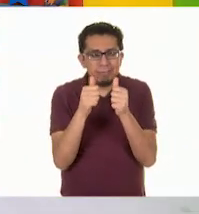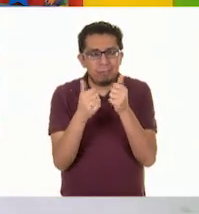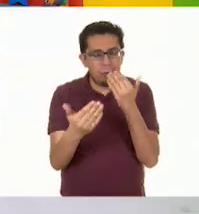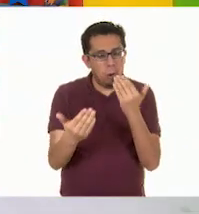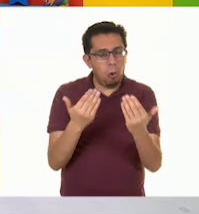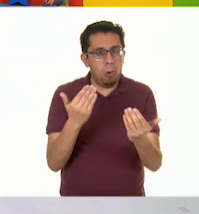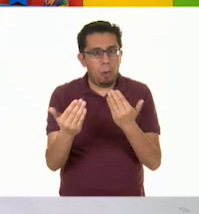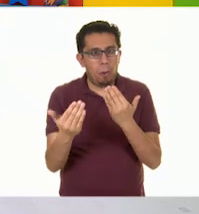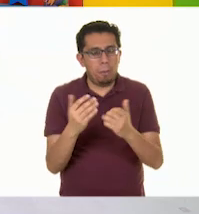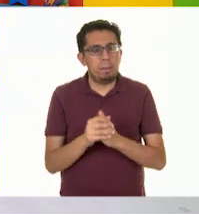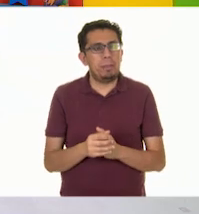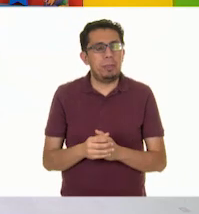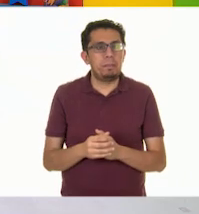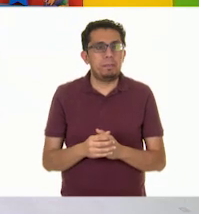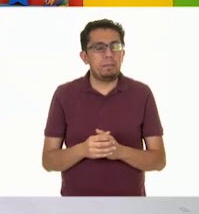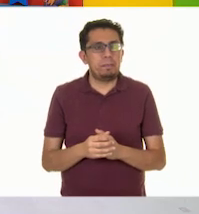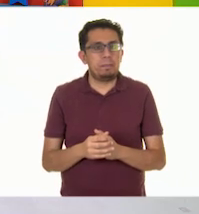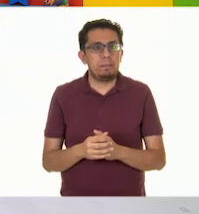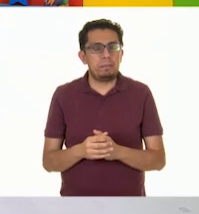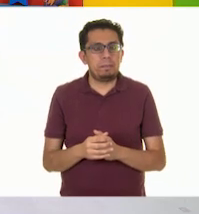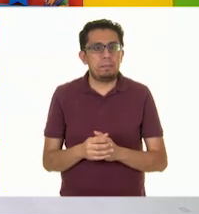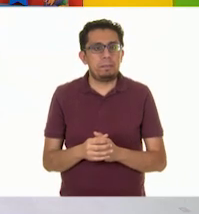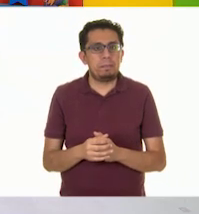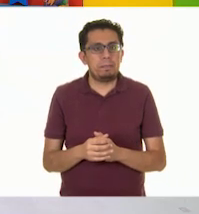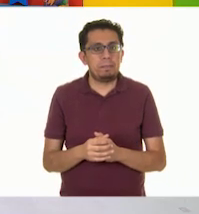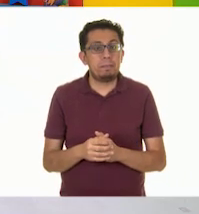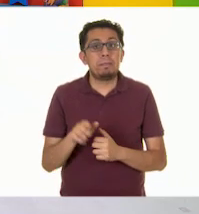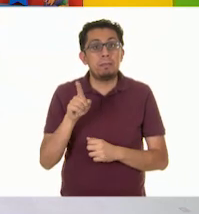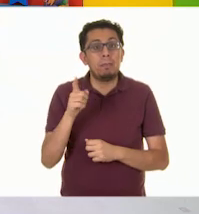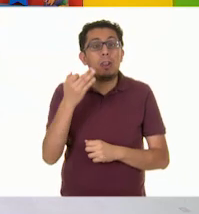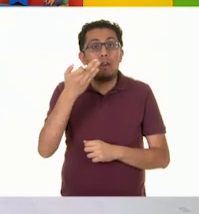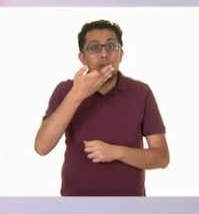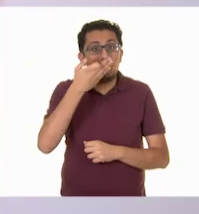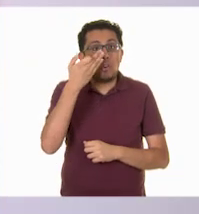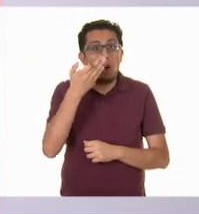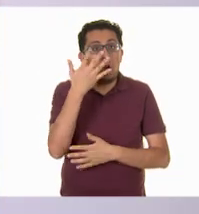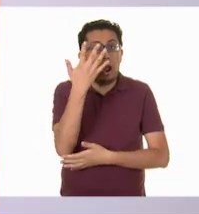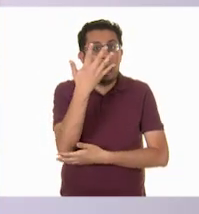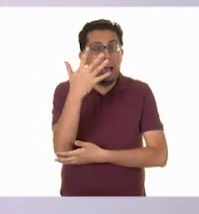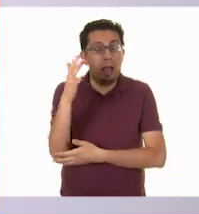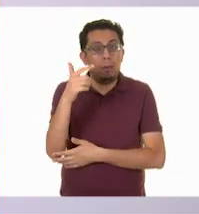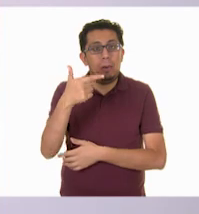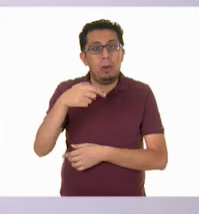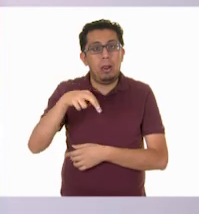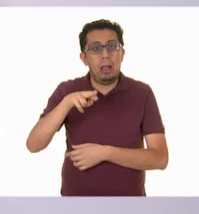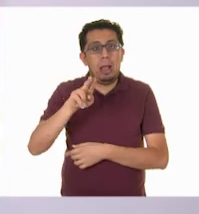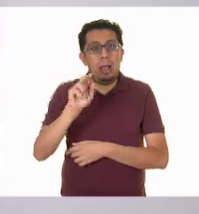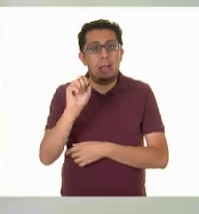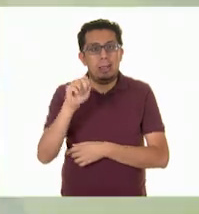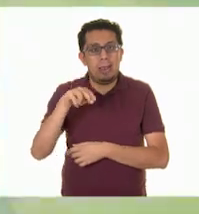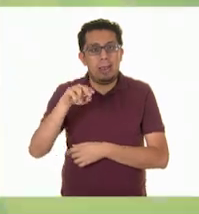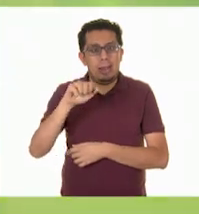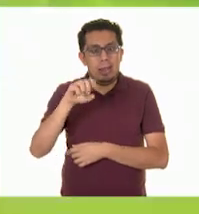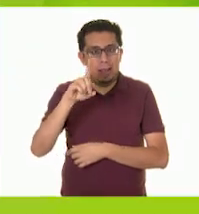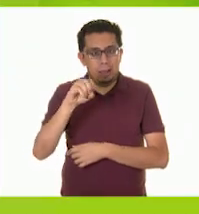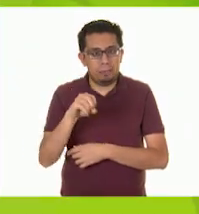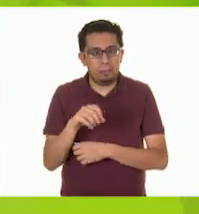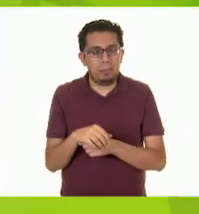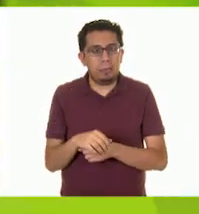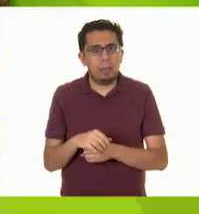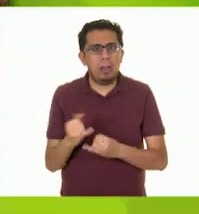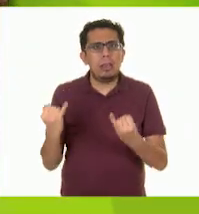Esta es la flor del granado. ¡Ah! ¿Qué? ¿Es igual?